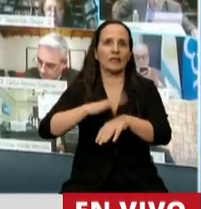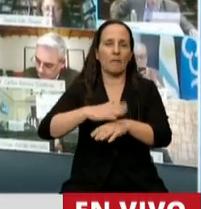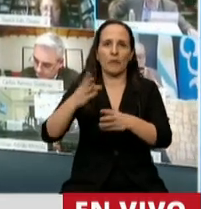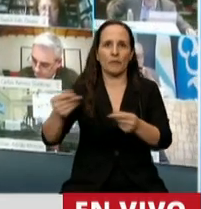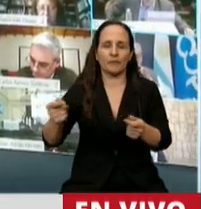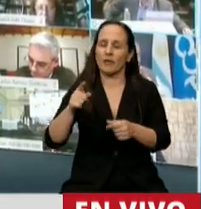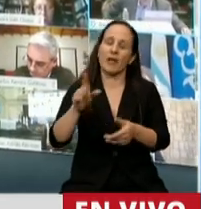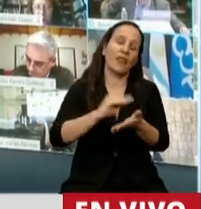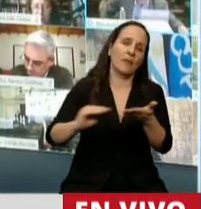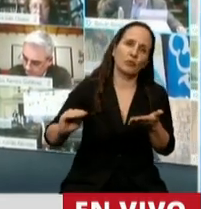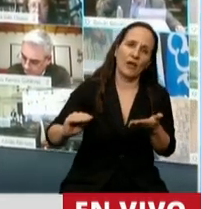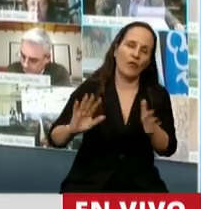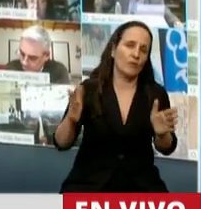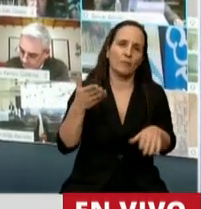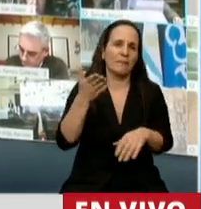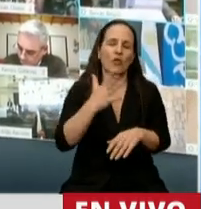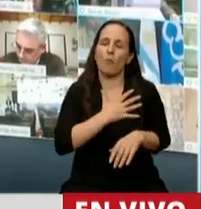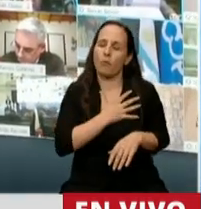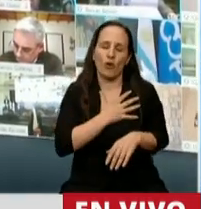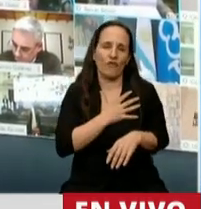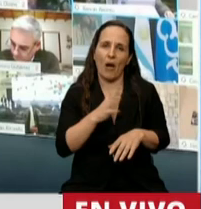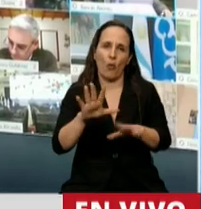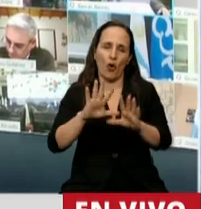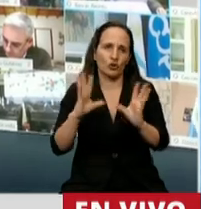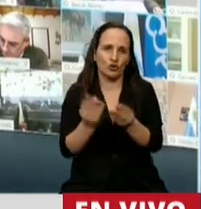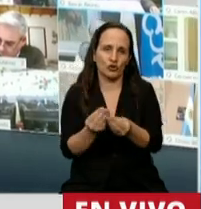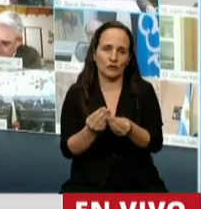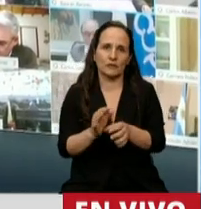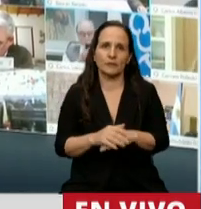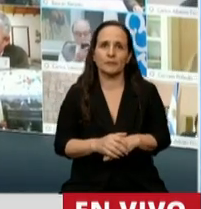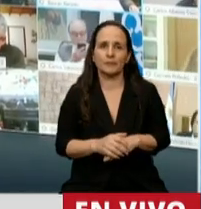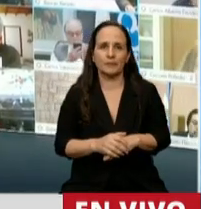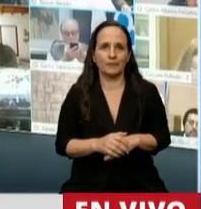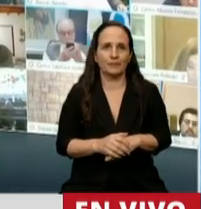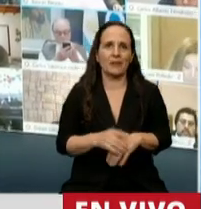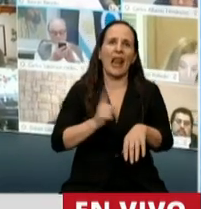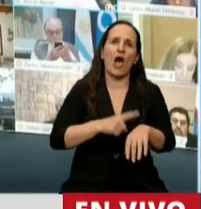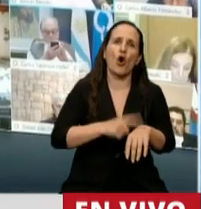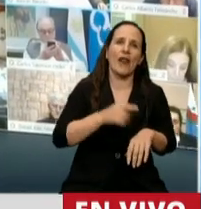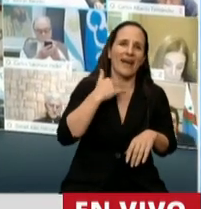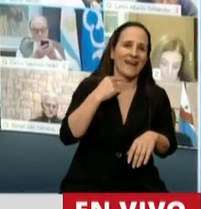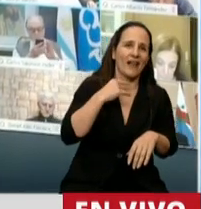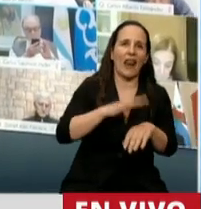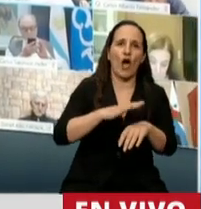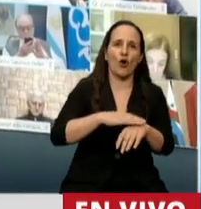nos tienen para devolverse? Le pido, por favor, si puede ir cerrando. Ahora, ahora...